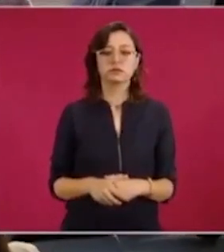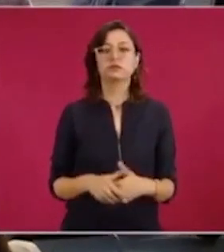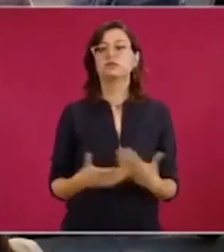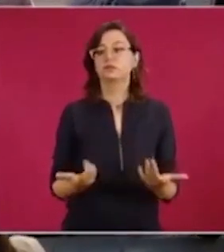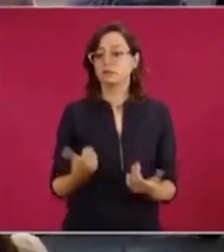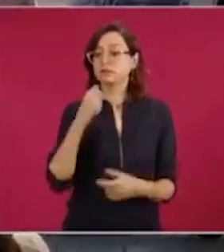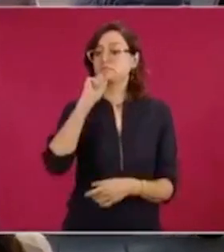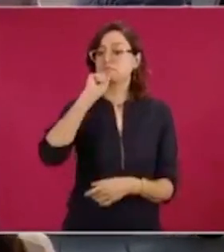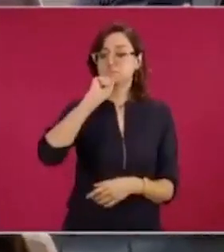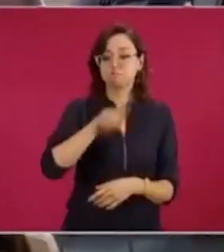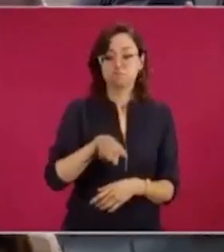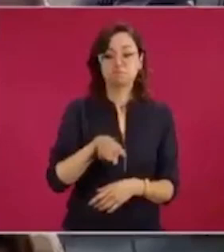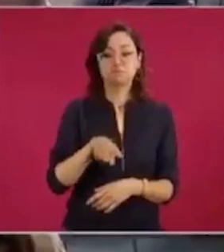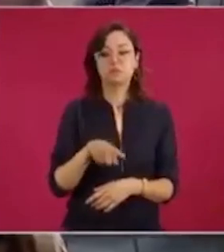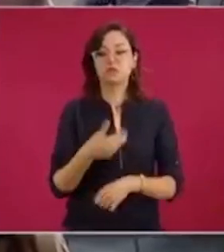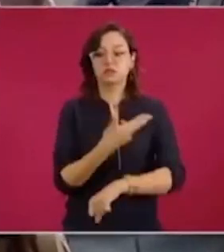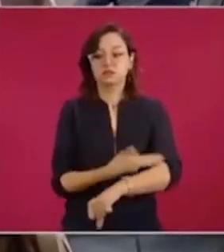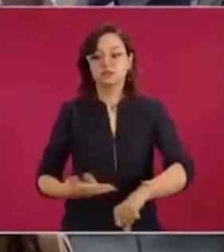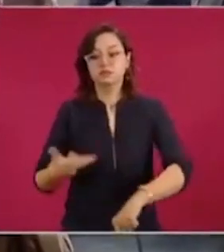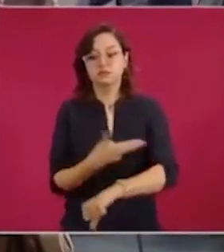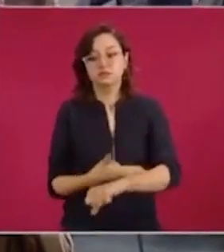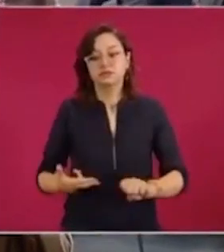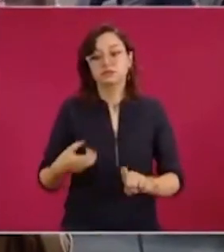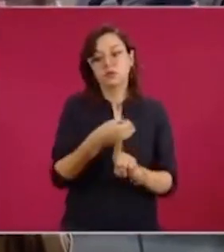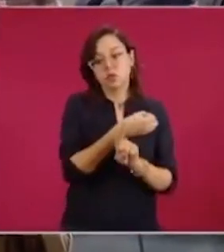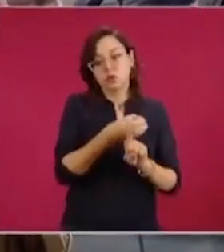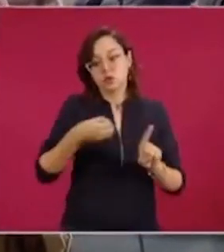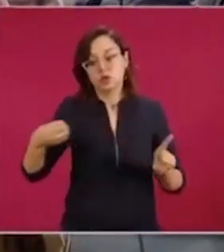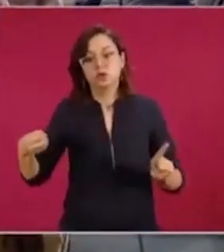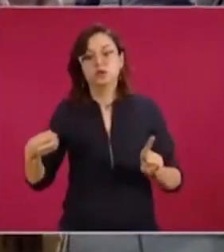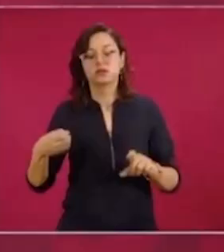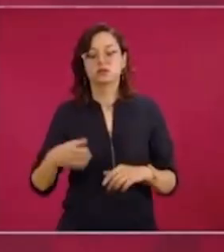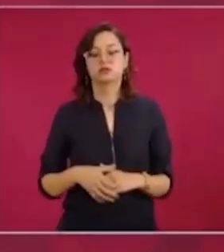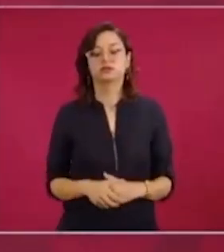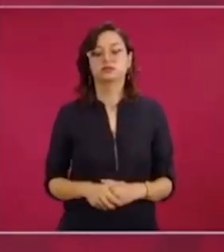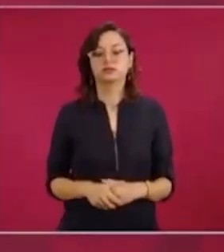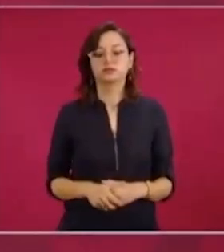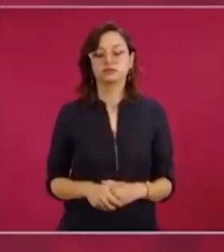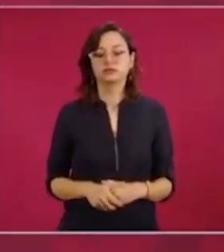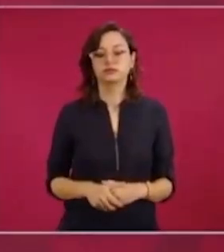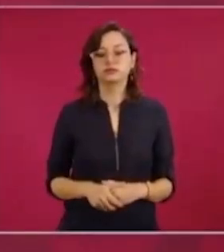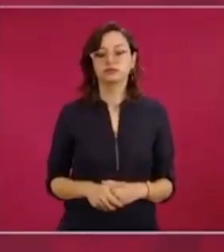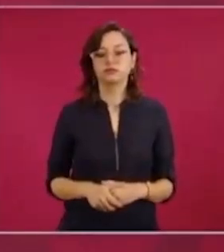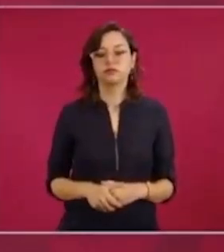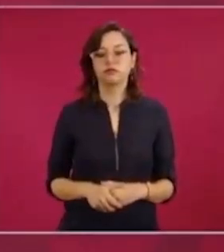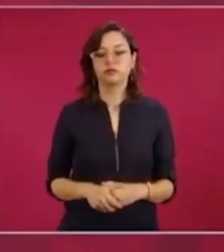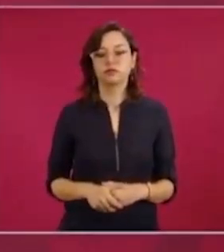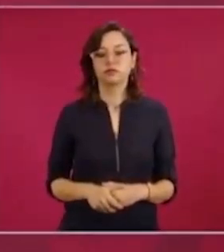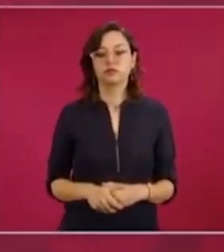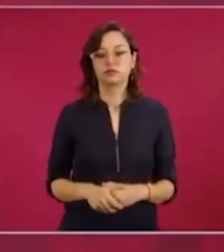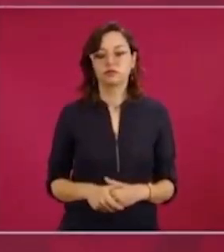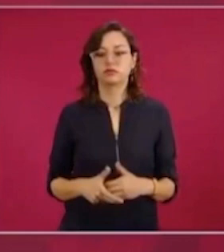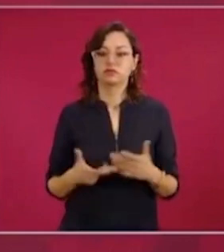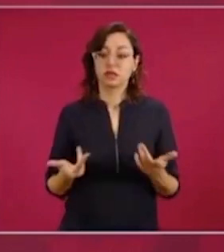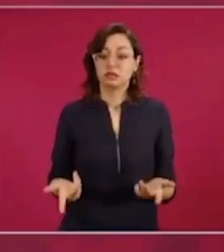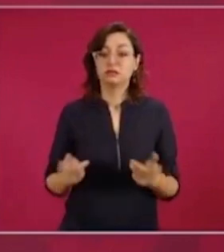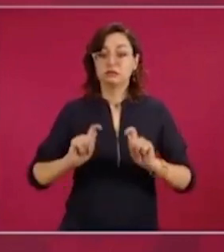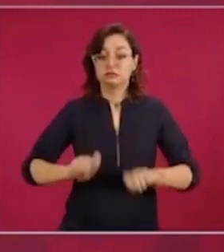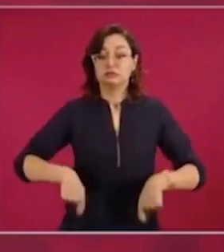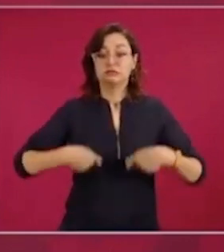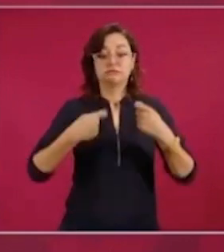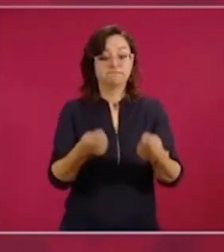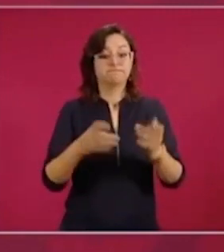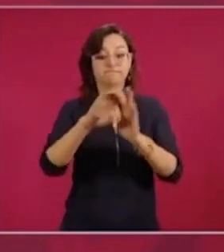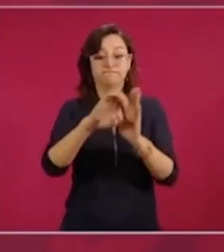mismo tiempo la regularización de la tenencia de la tierra, procurar entregar las escrituras. Hay